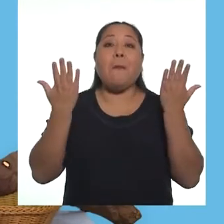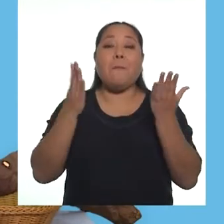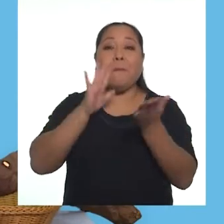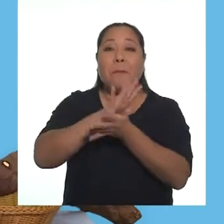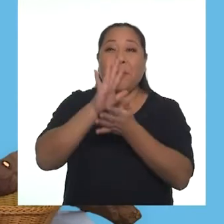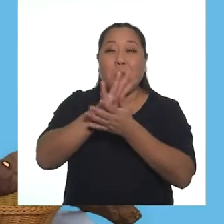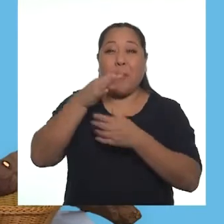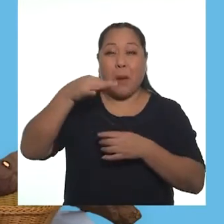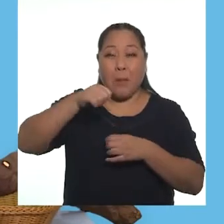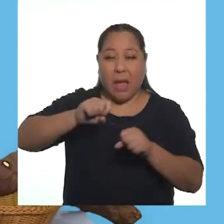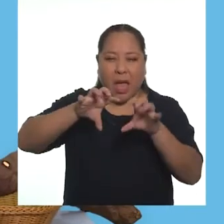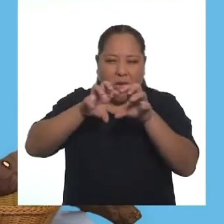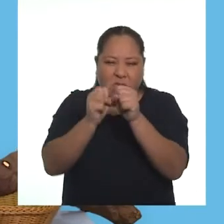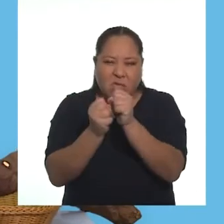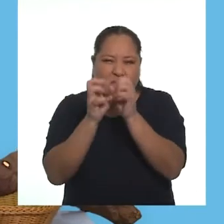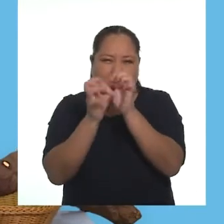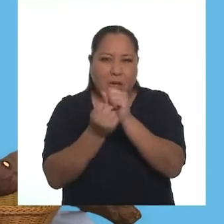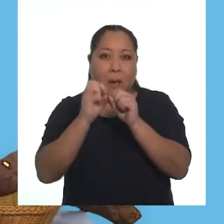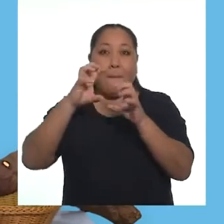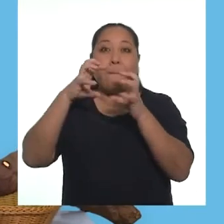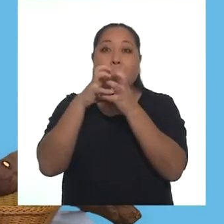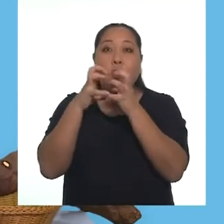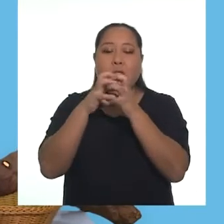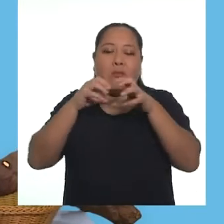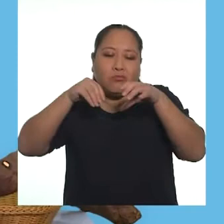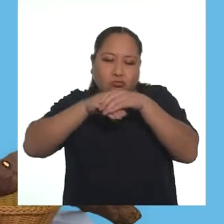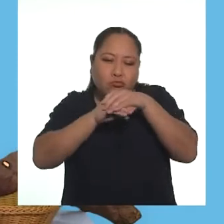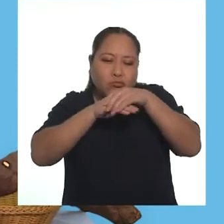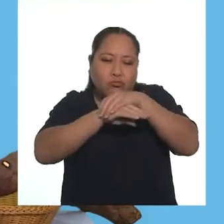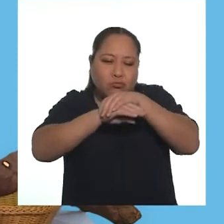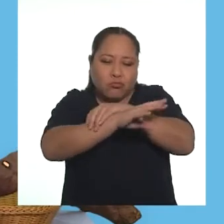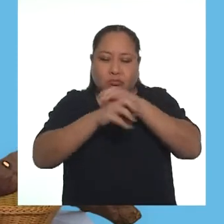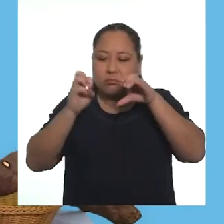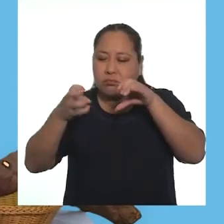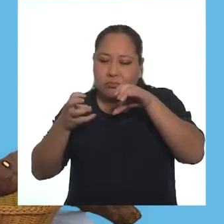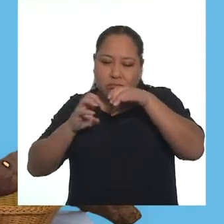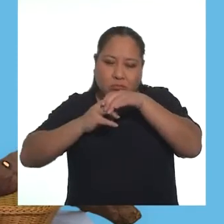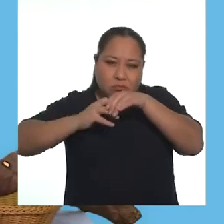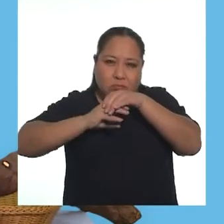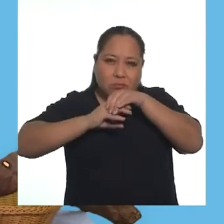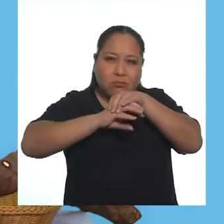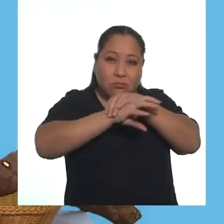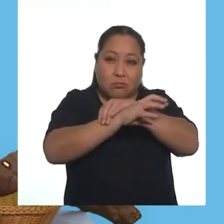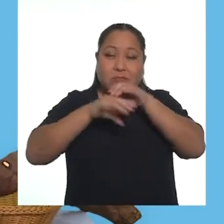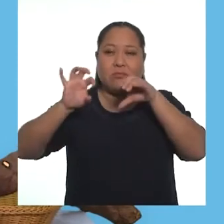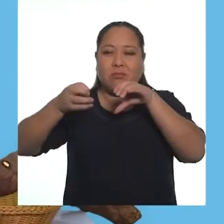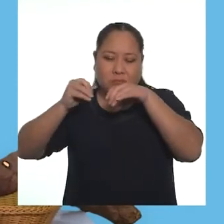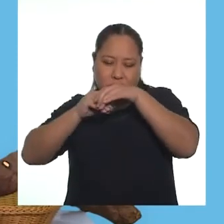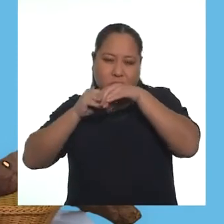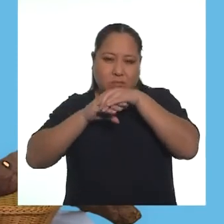Arruguen el papel para formar bolas e introduzcanlas en la panty media.